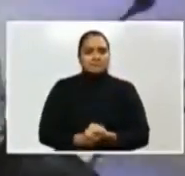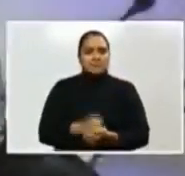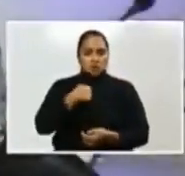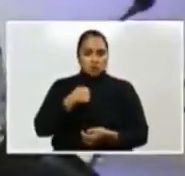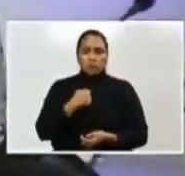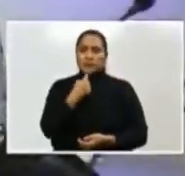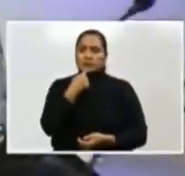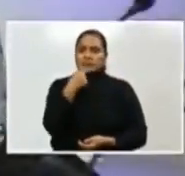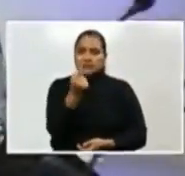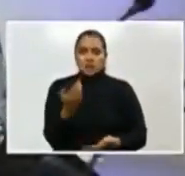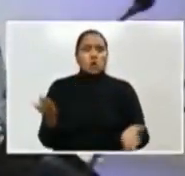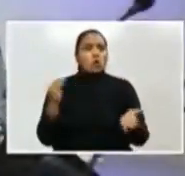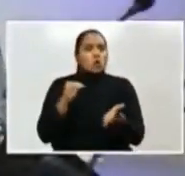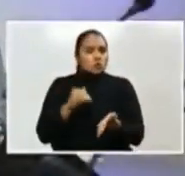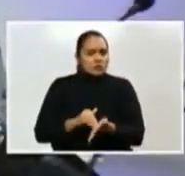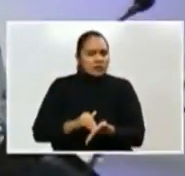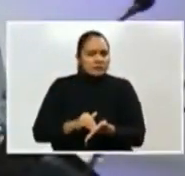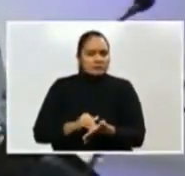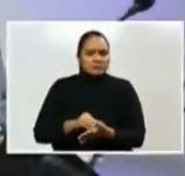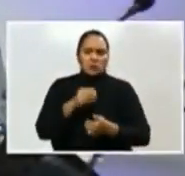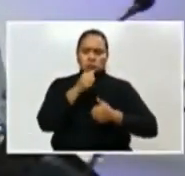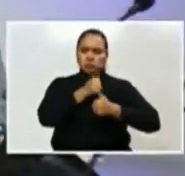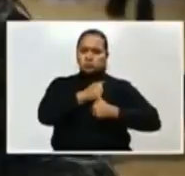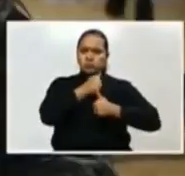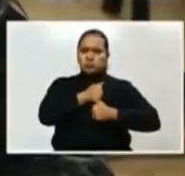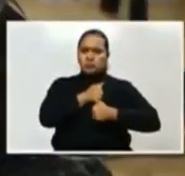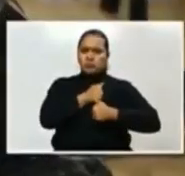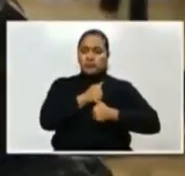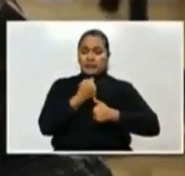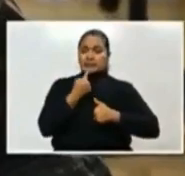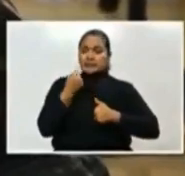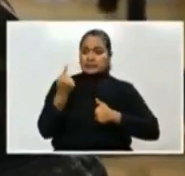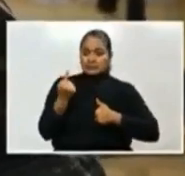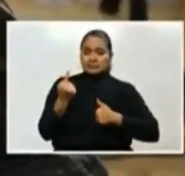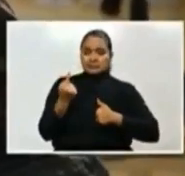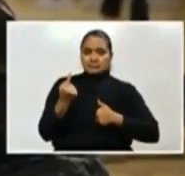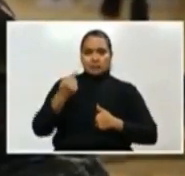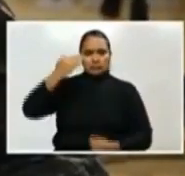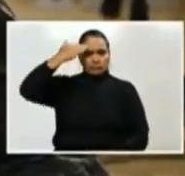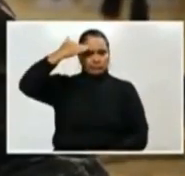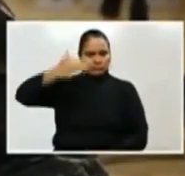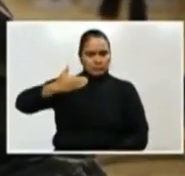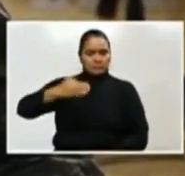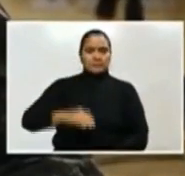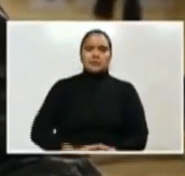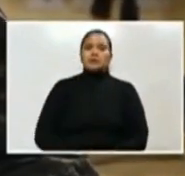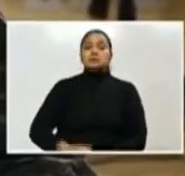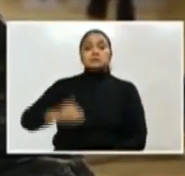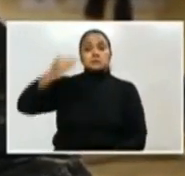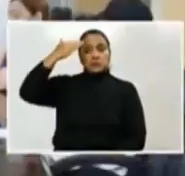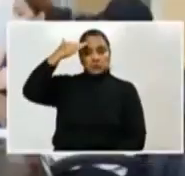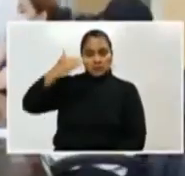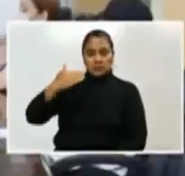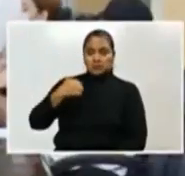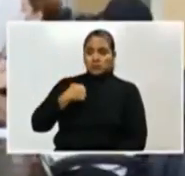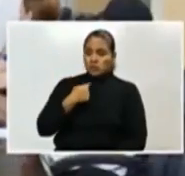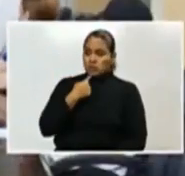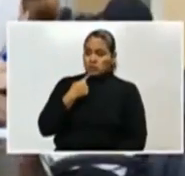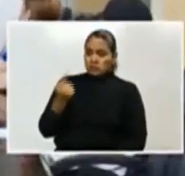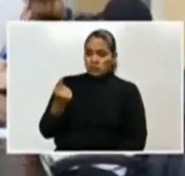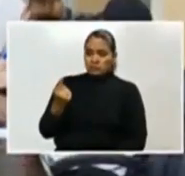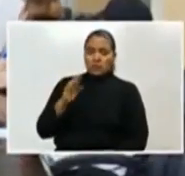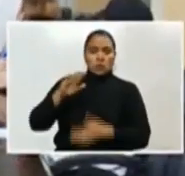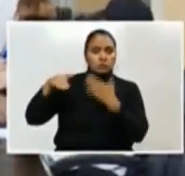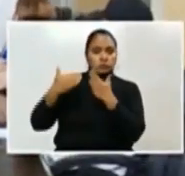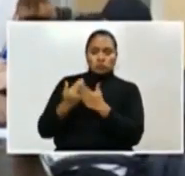que giré al jefe del Estado Mayor Conjunto de nuestras Fuerzas Armadas. General, y a todos,